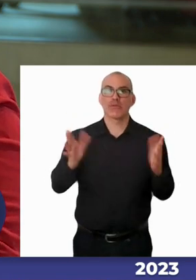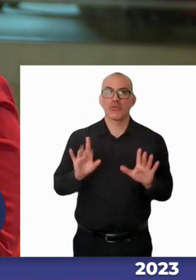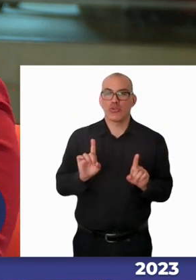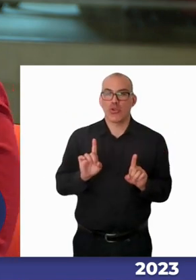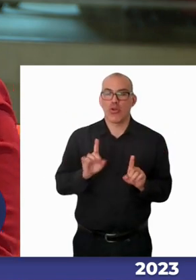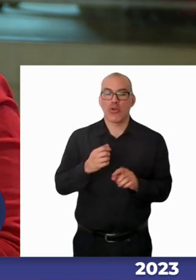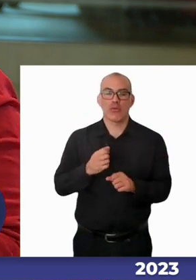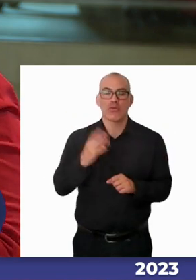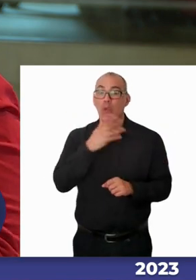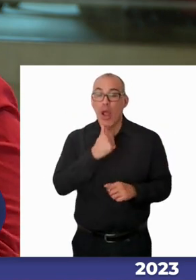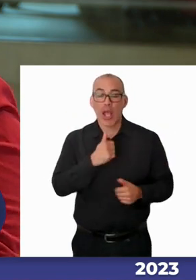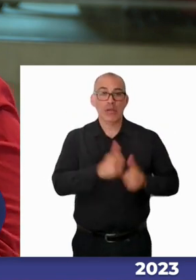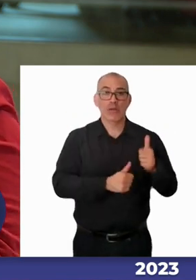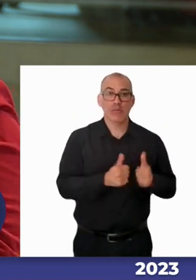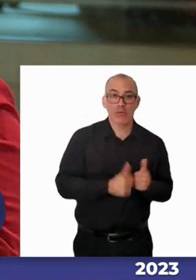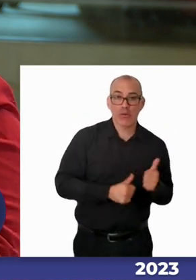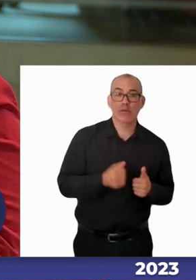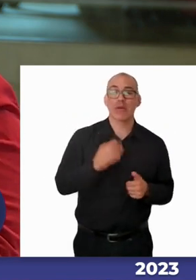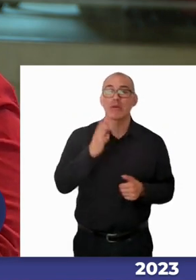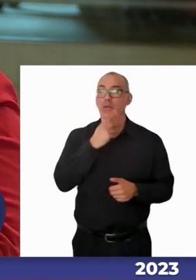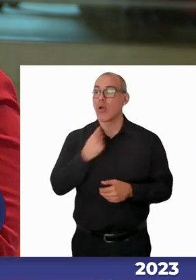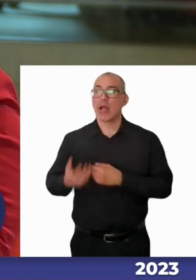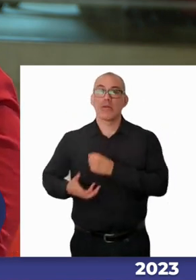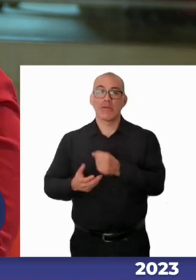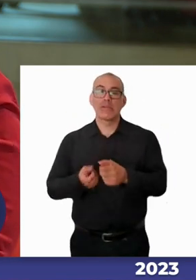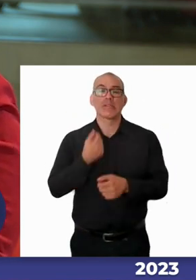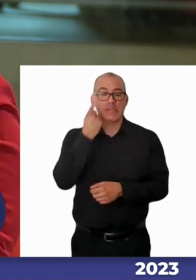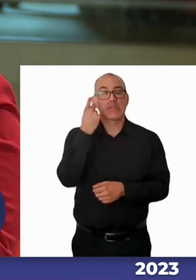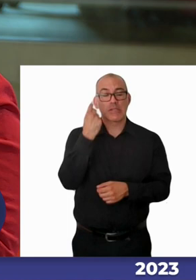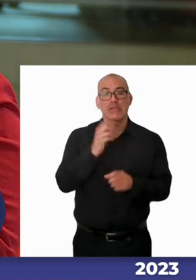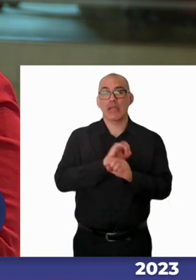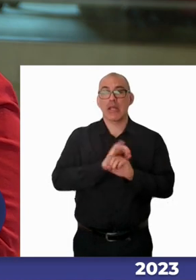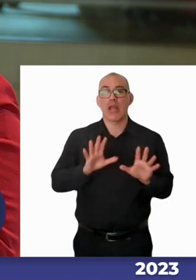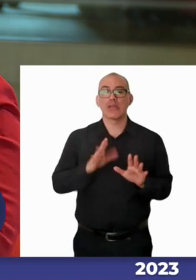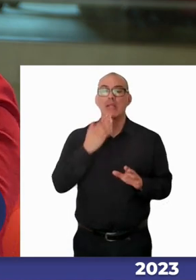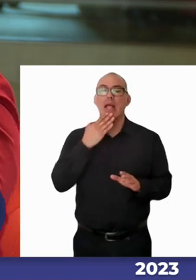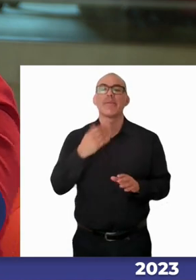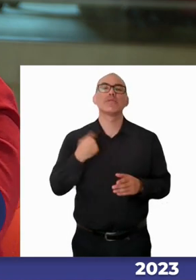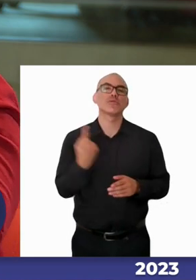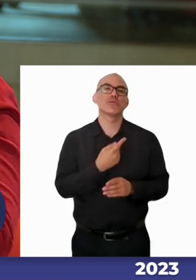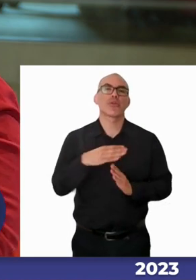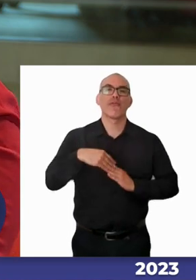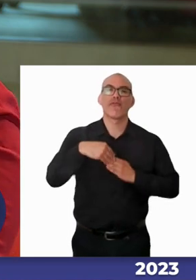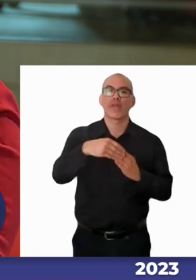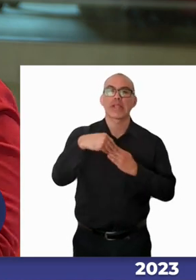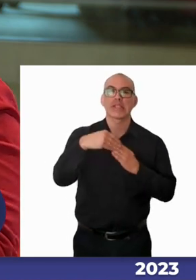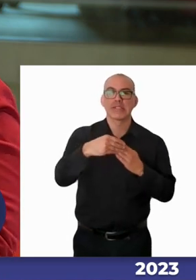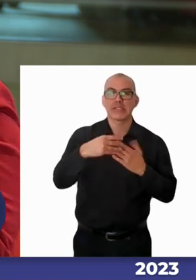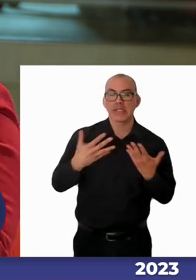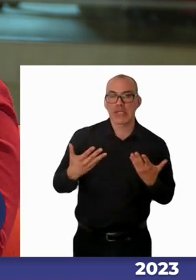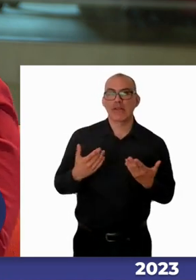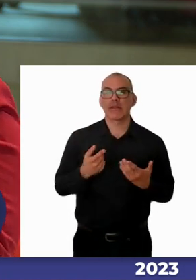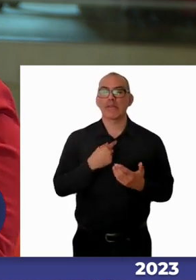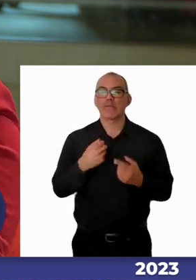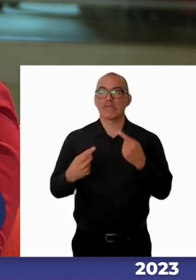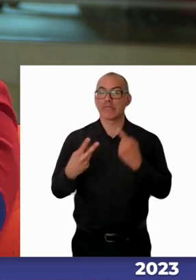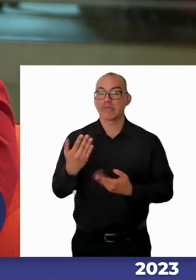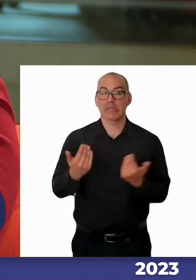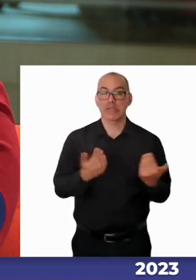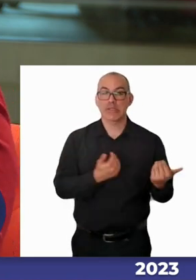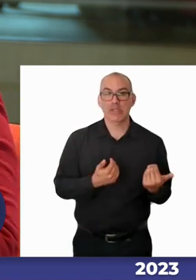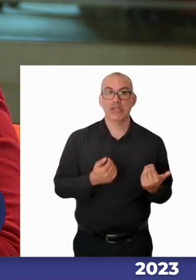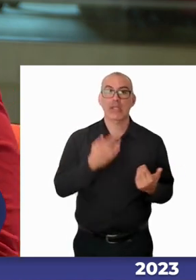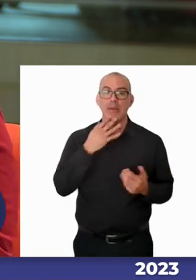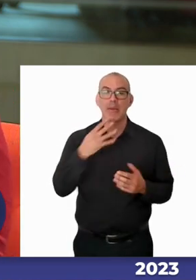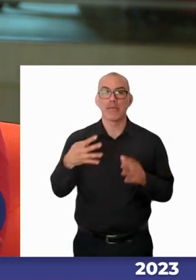ni tampoco financieros entendemos eso y también hay que ser flexible en entender que aunque uno necesite tantas cosas hay que priorizar a lo que